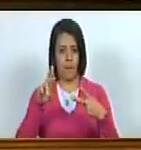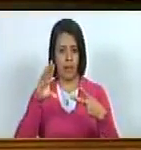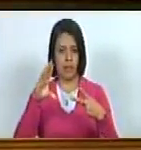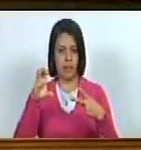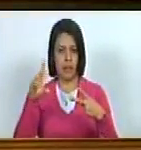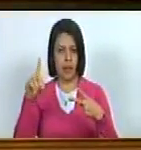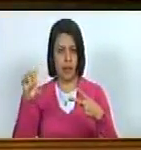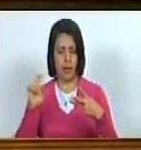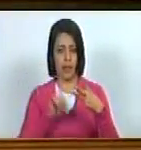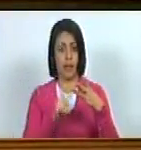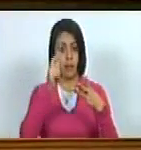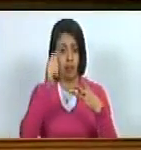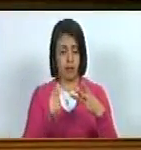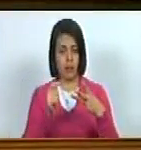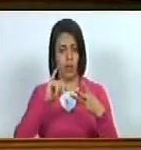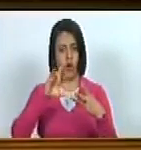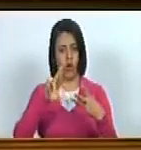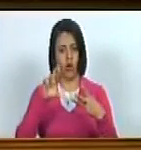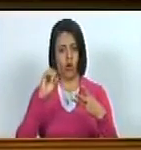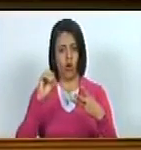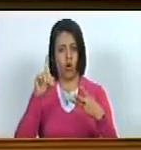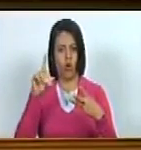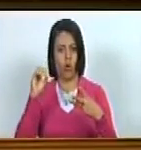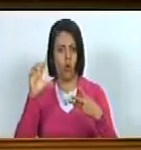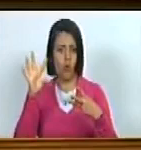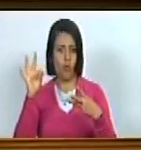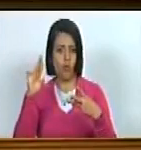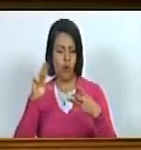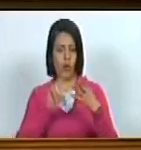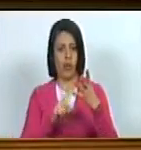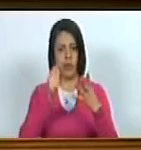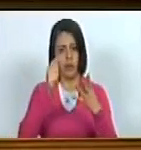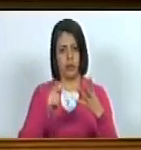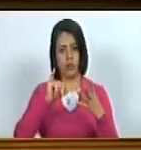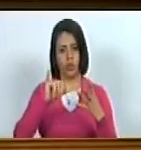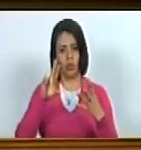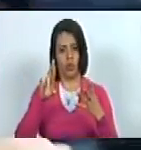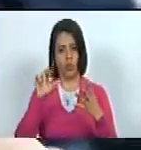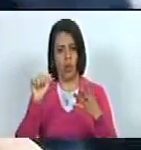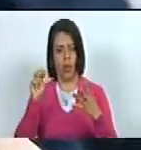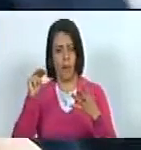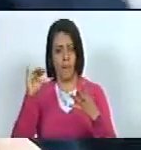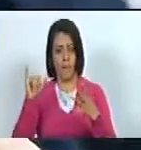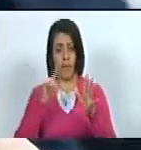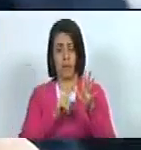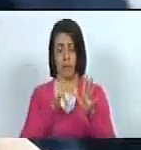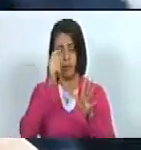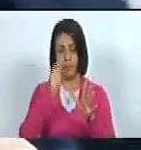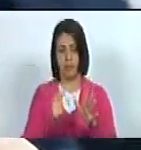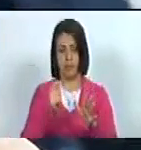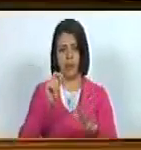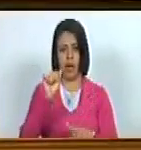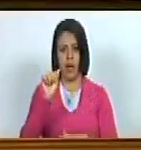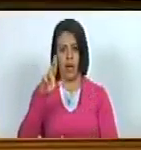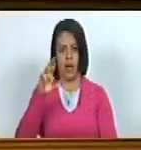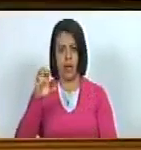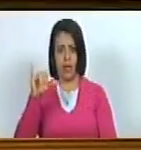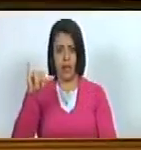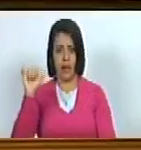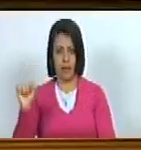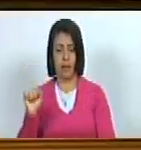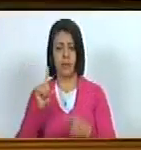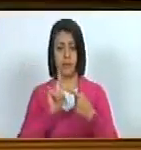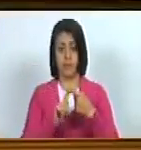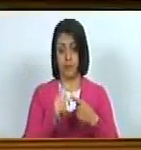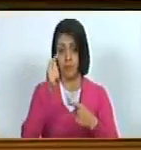Sánchez el diputado Rodolfo Crespo la diputada Yuramí Quintero la diputada Arelis Horta